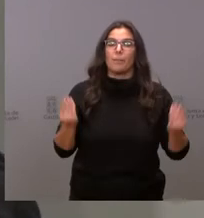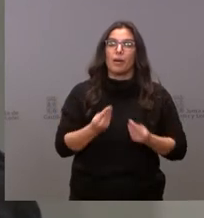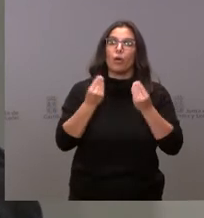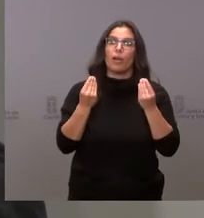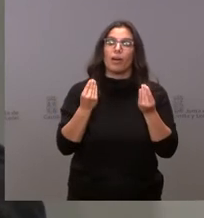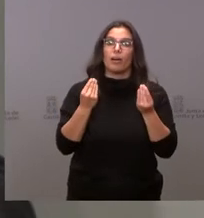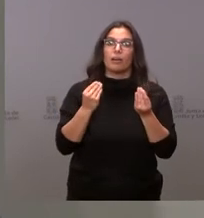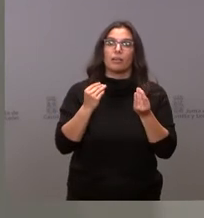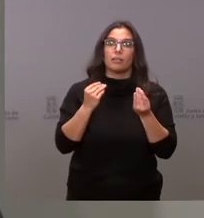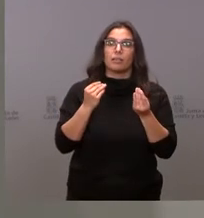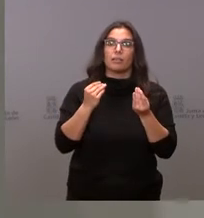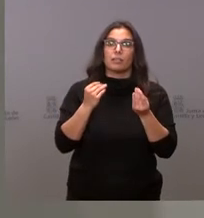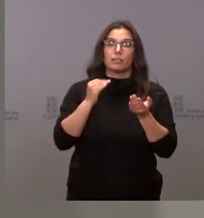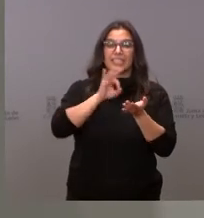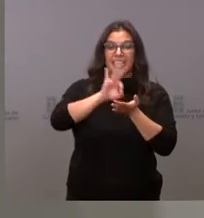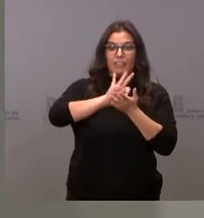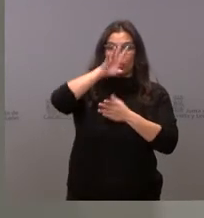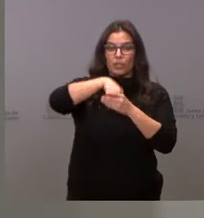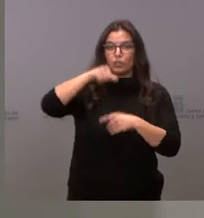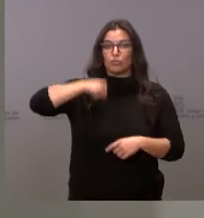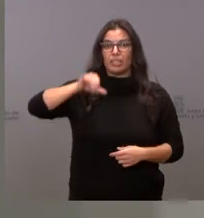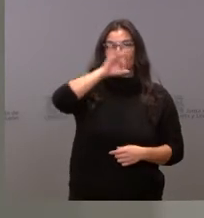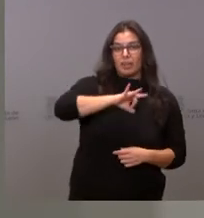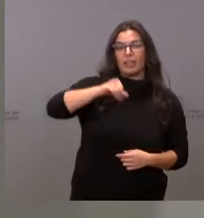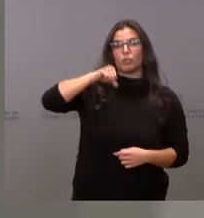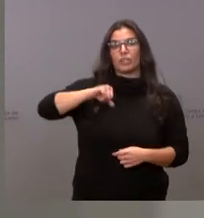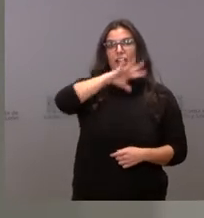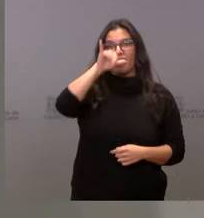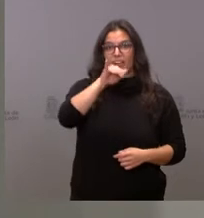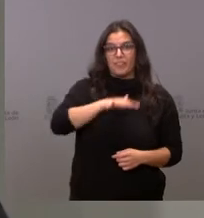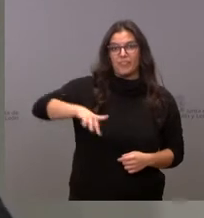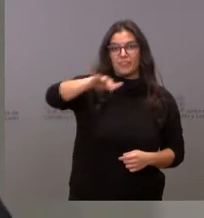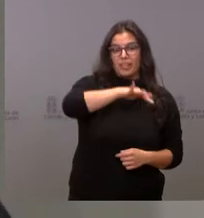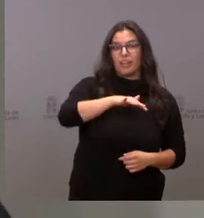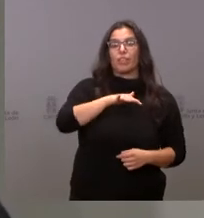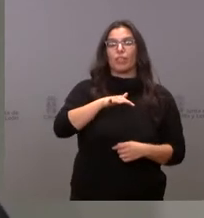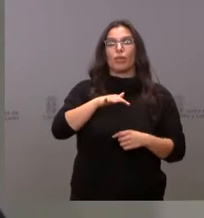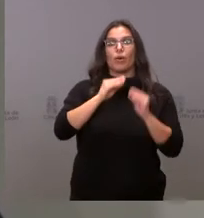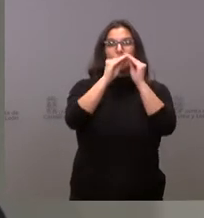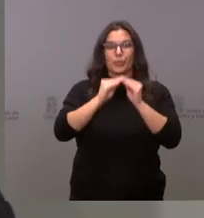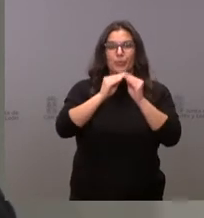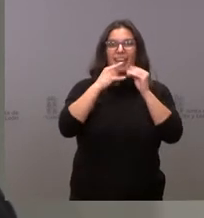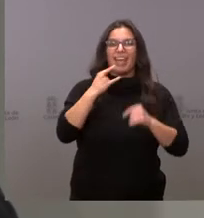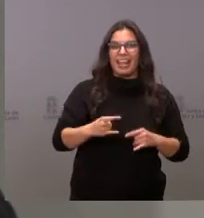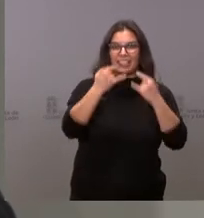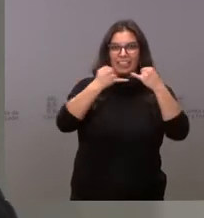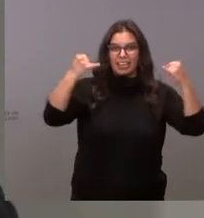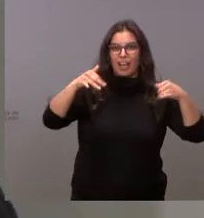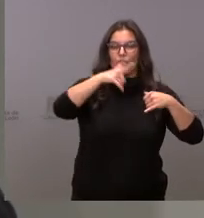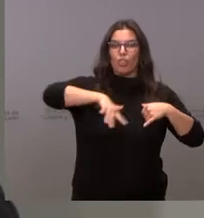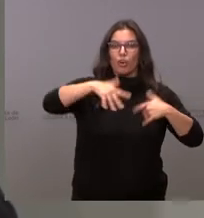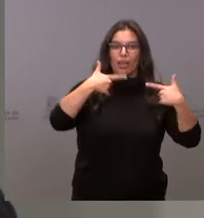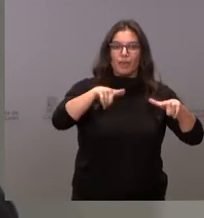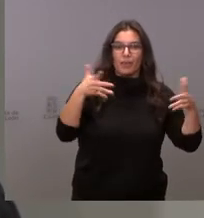de los hospitales de Palencia y del Bierzo, mejoras en las instalaciones eléctricas de emergencia y en el servicio